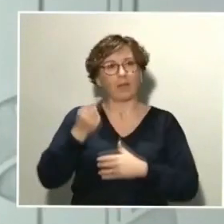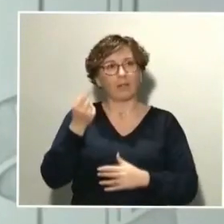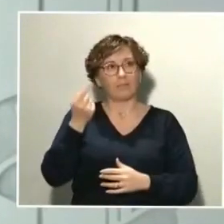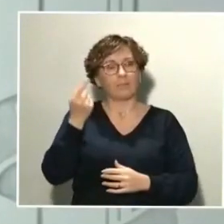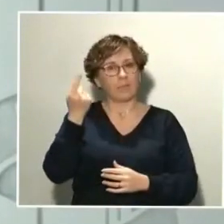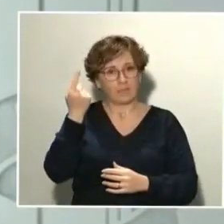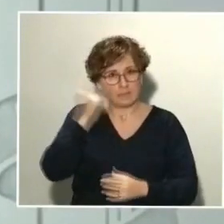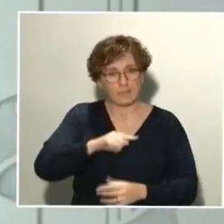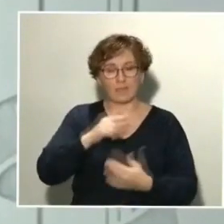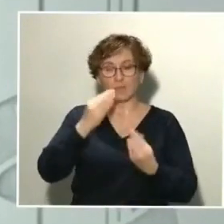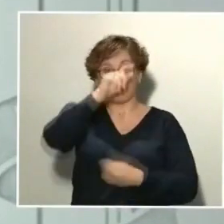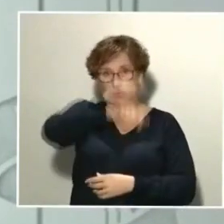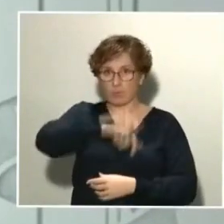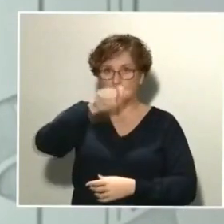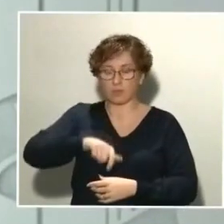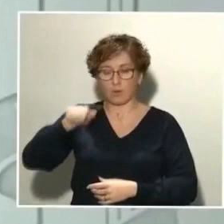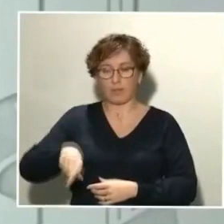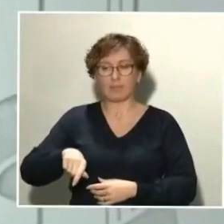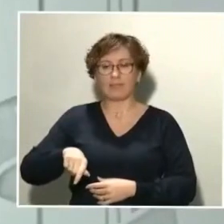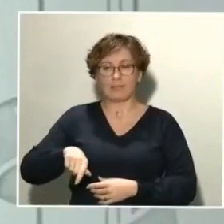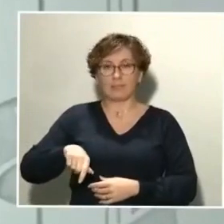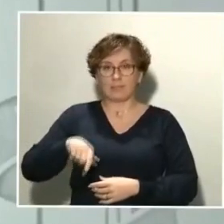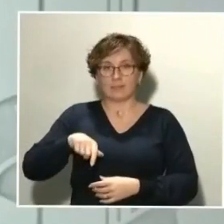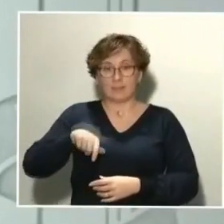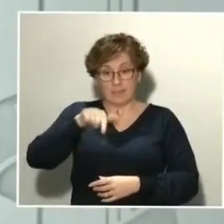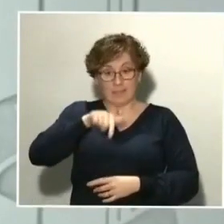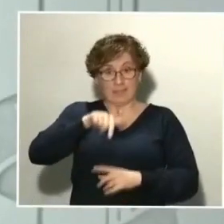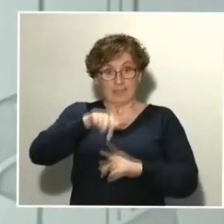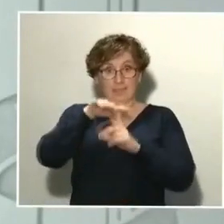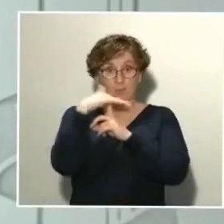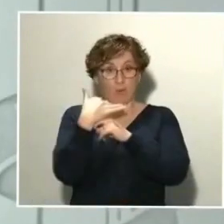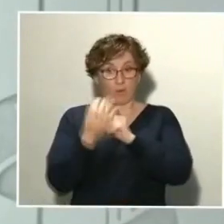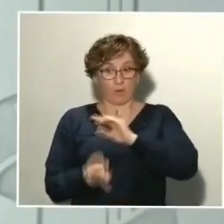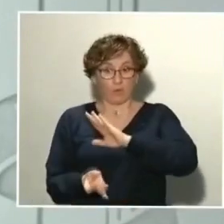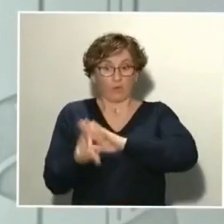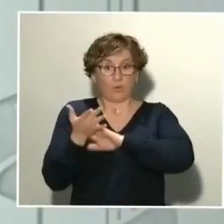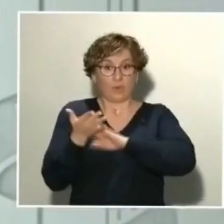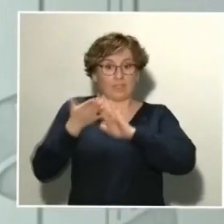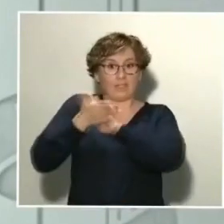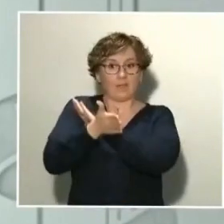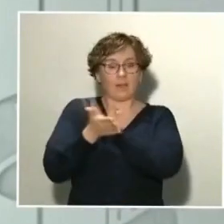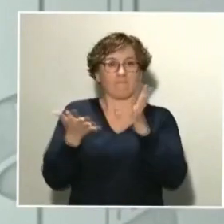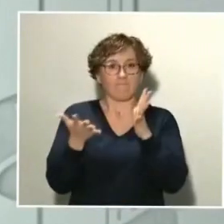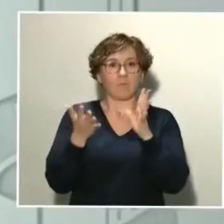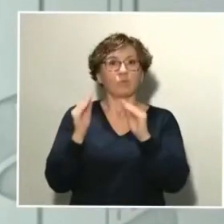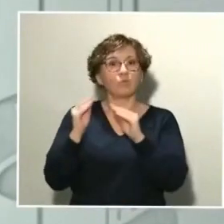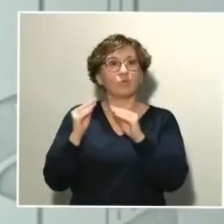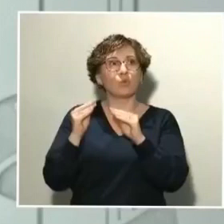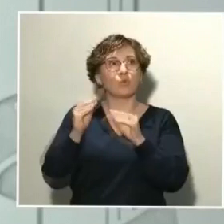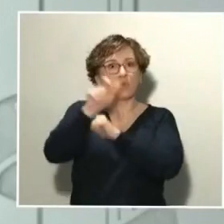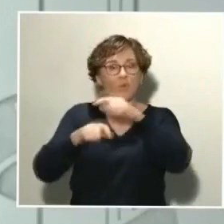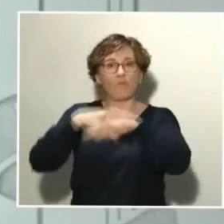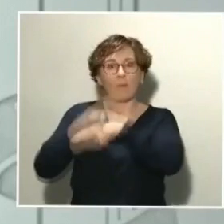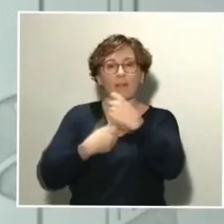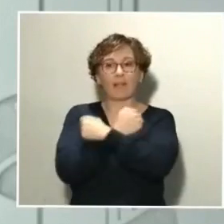van a sufrir en esta situación cuando no puedan dar el último riesgo a sus seres queridos, pero